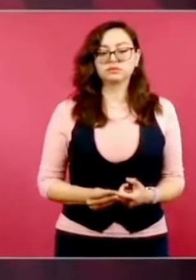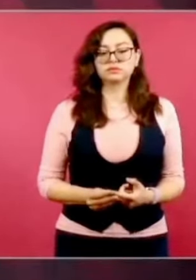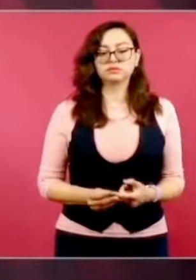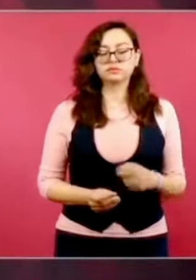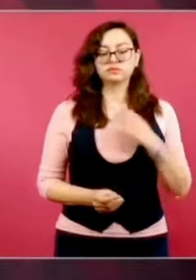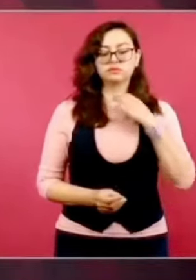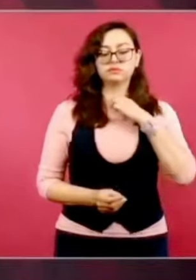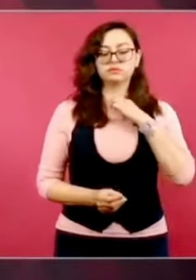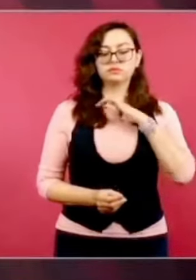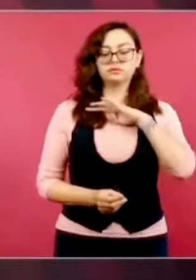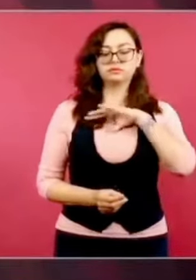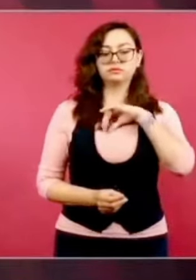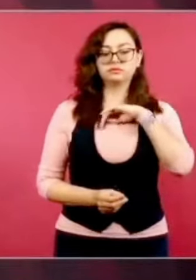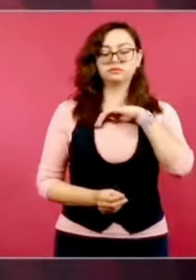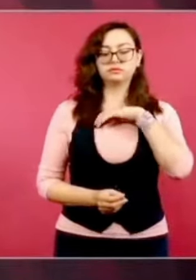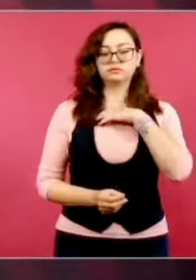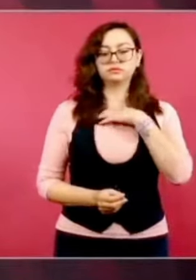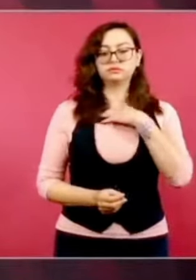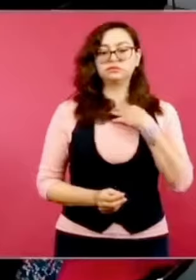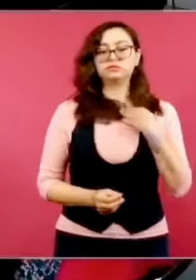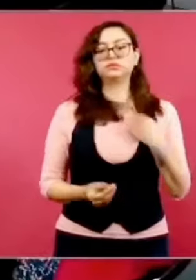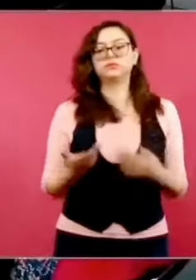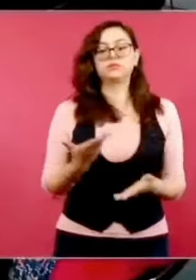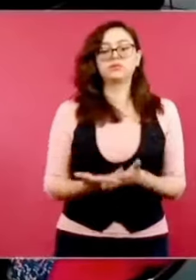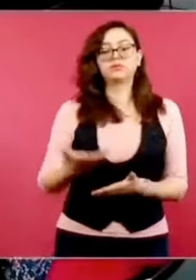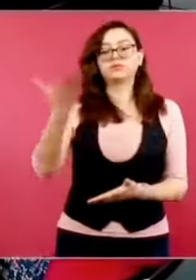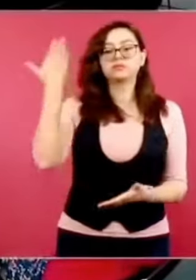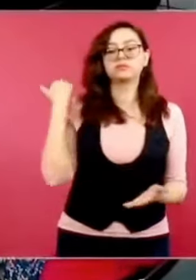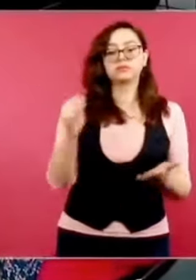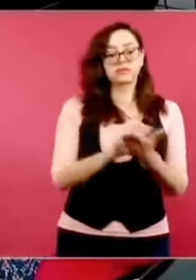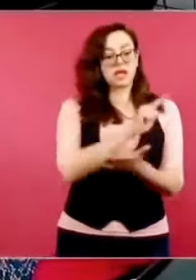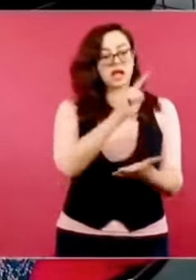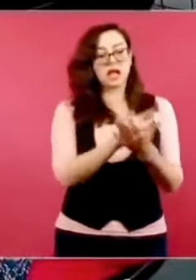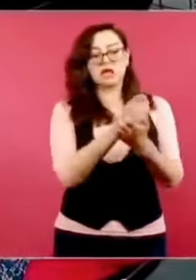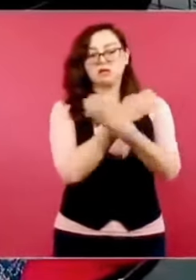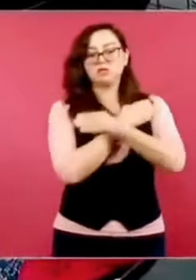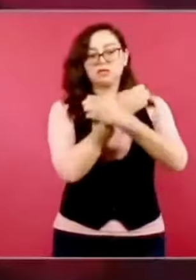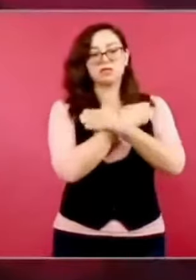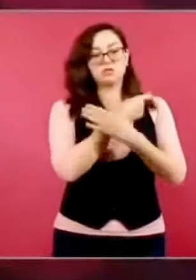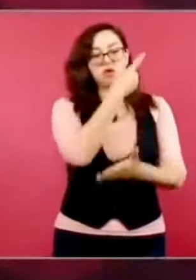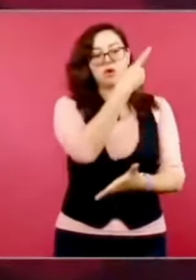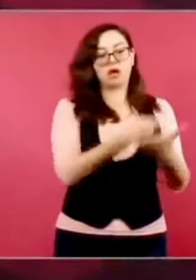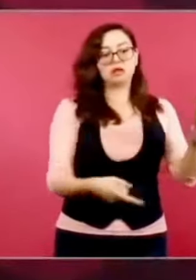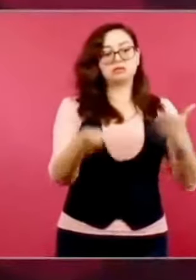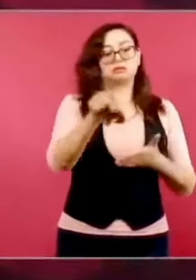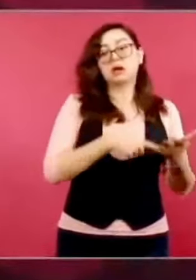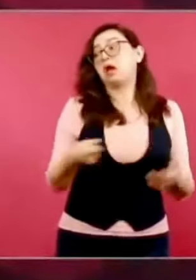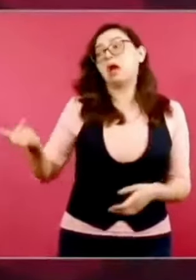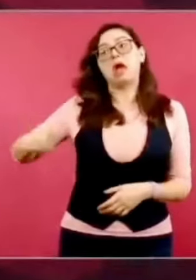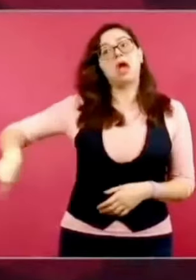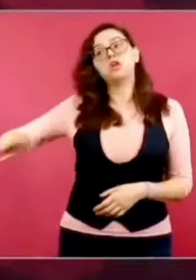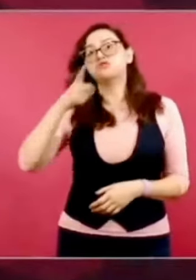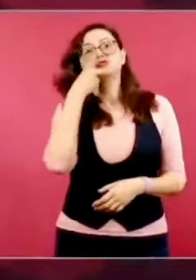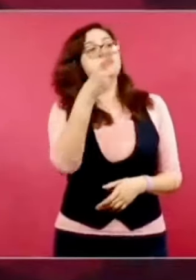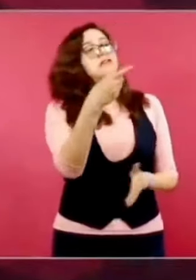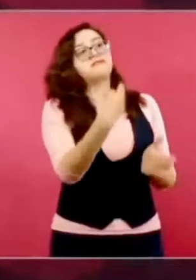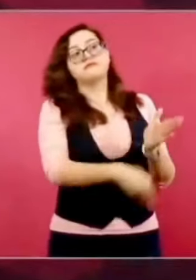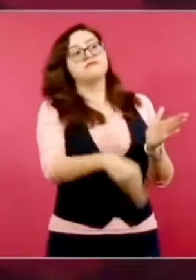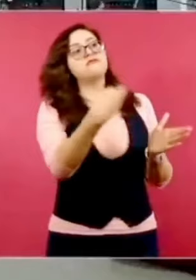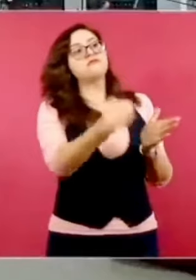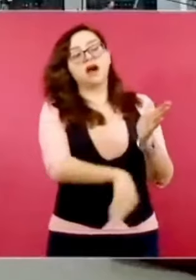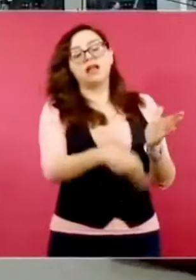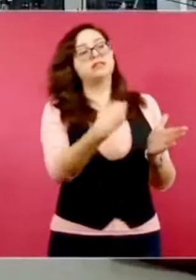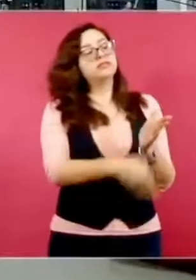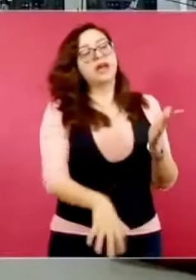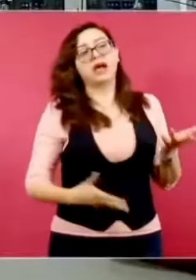llamada reforma educativa. Es que dicen que no ha sido suficiente. Por eso, es que son enfoques distintos. Para usted